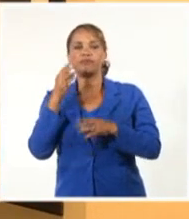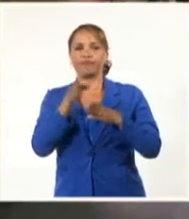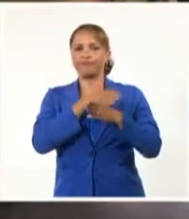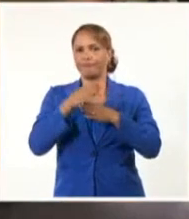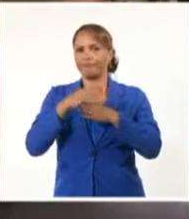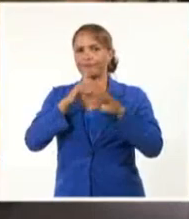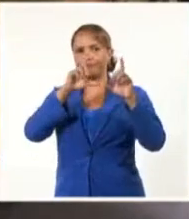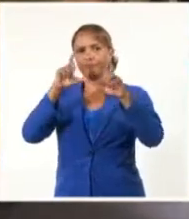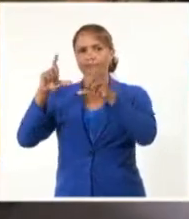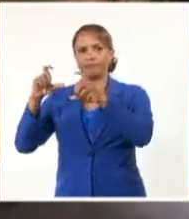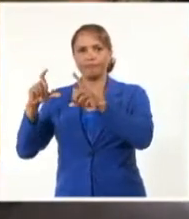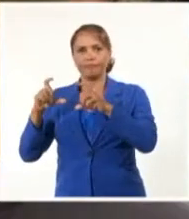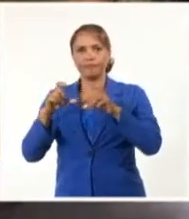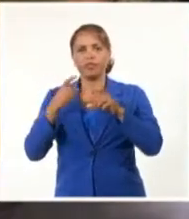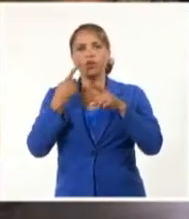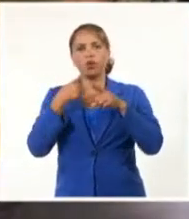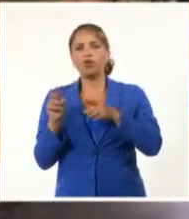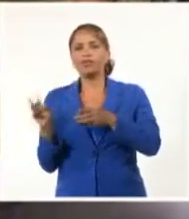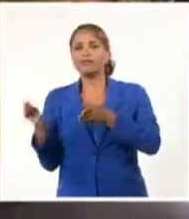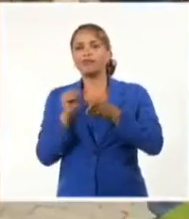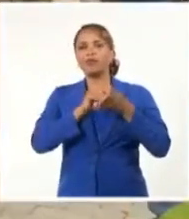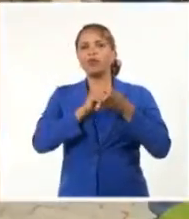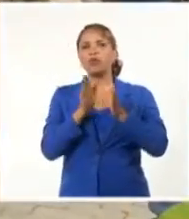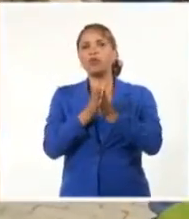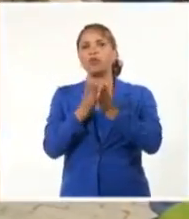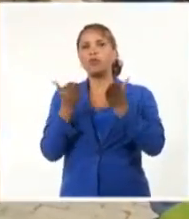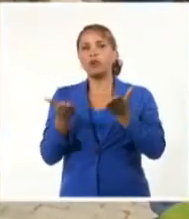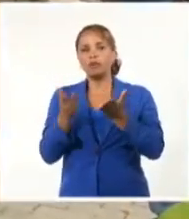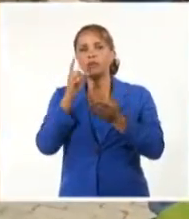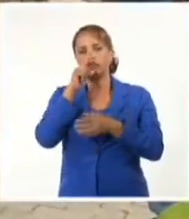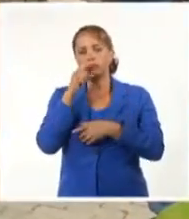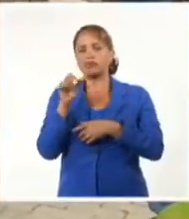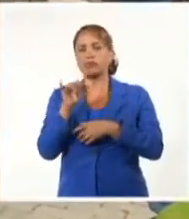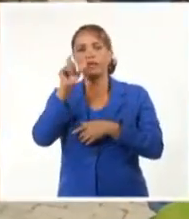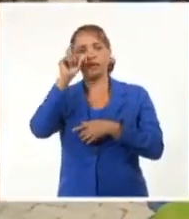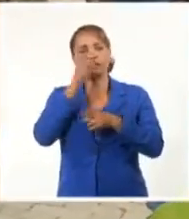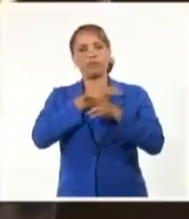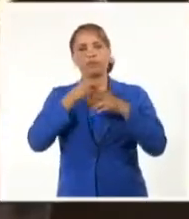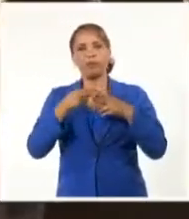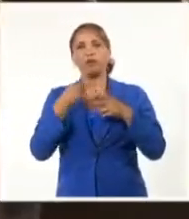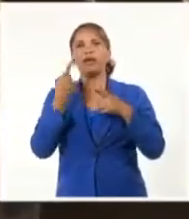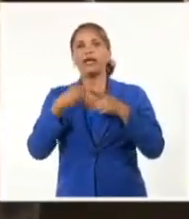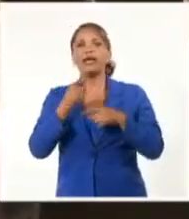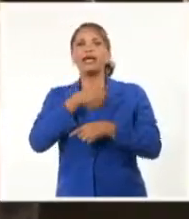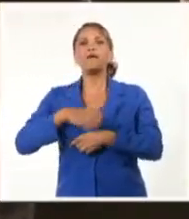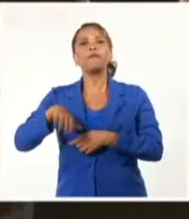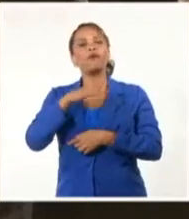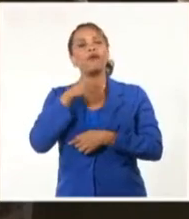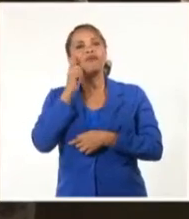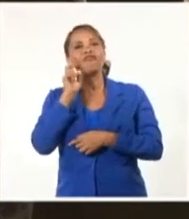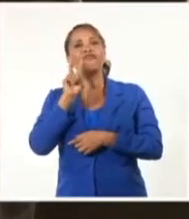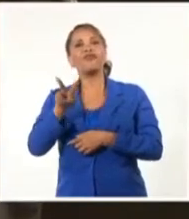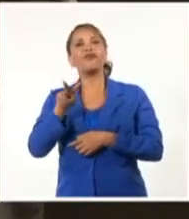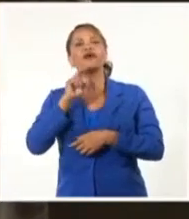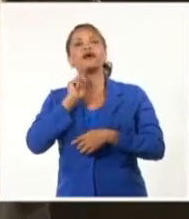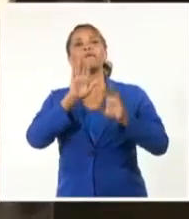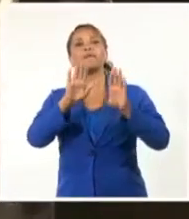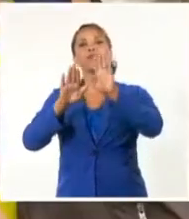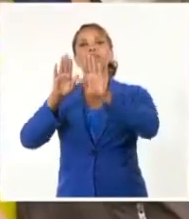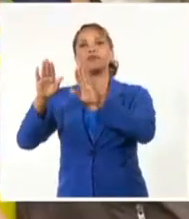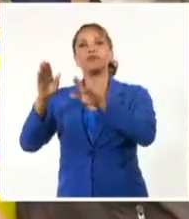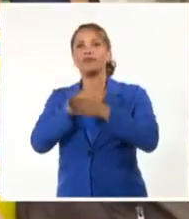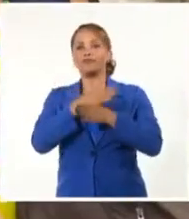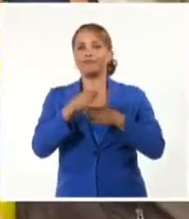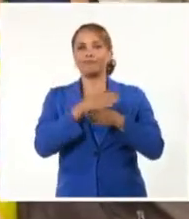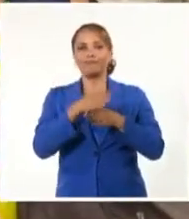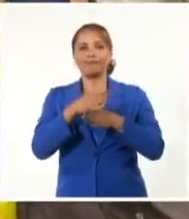tomadas del libro Finjes de la autoría de Leal. Previo a la inauguración de esta muestra, el público pudo apreciar la exposición de historietas El Regreso